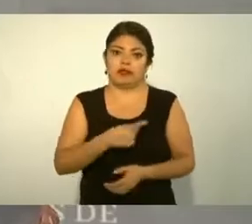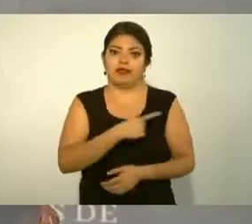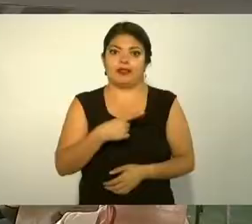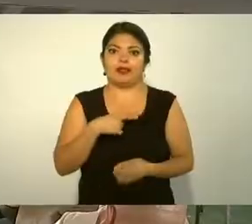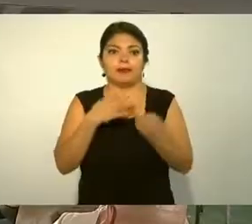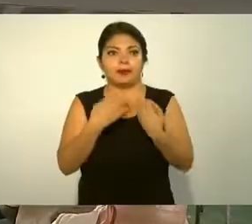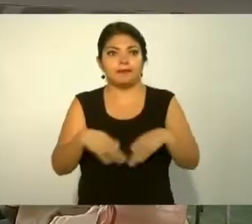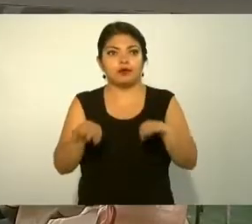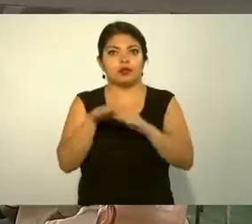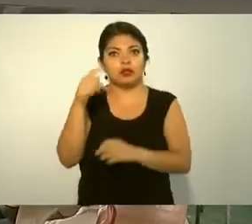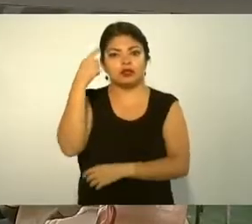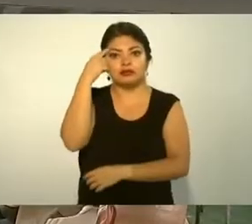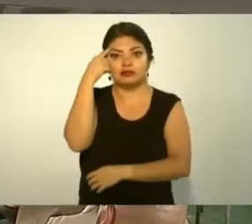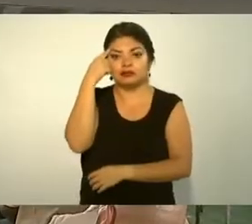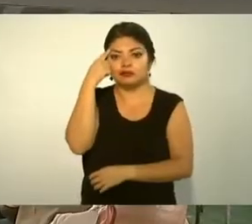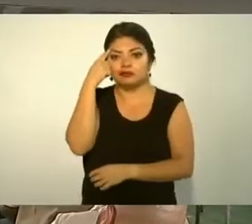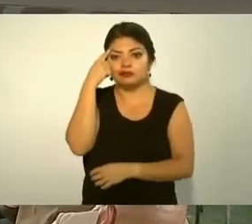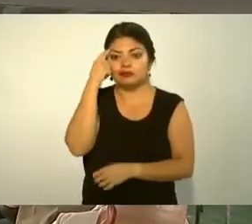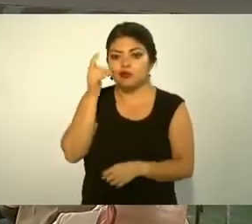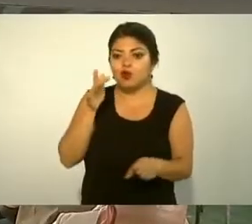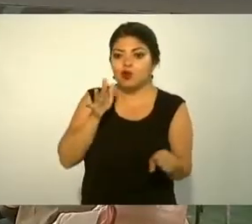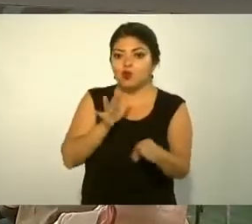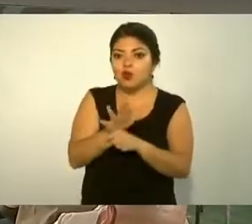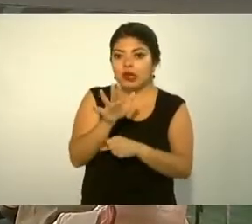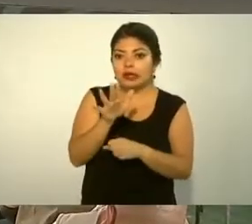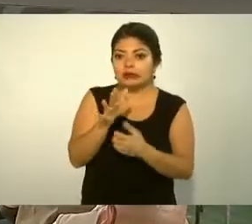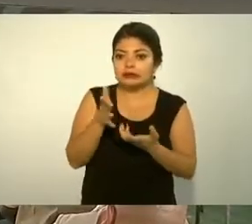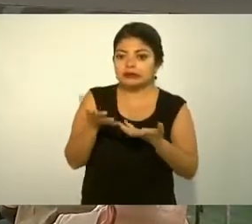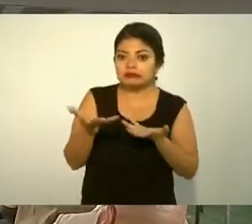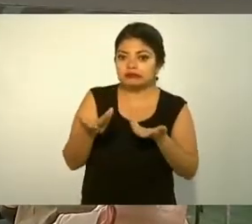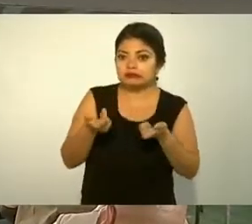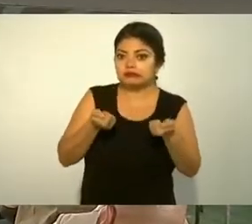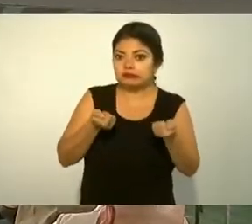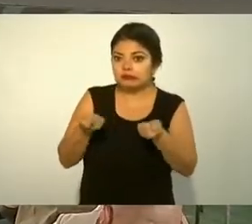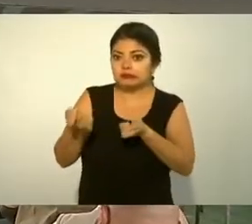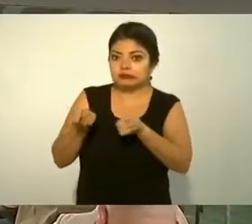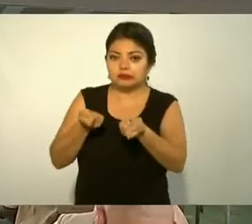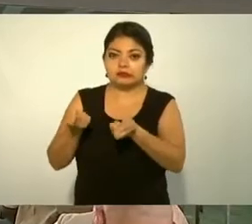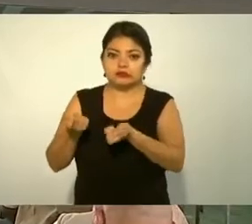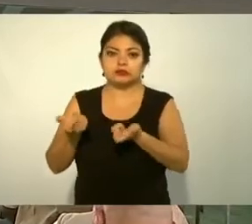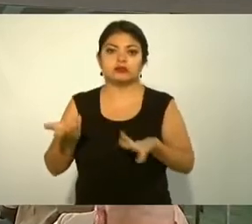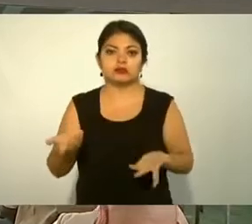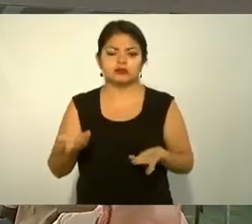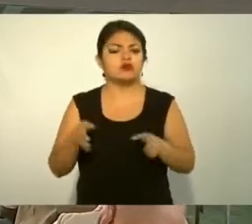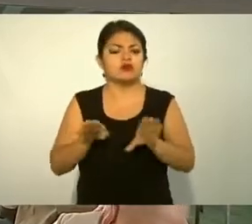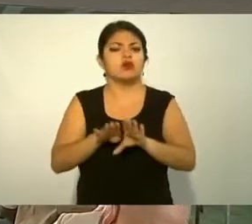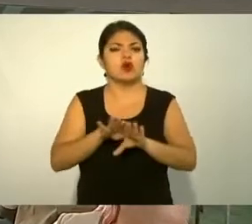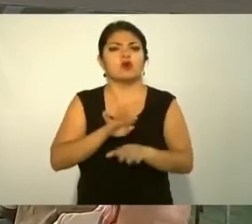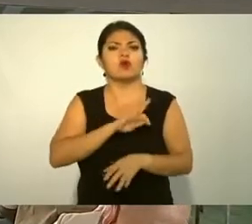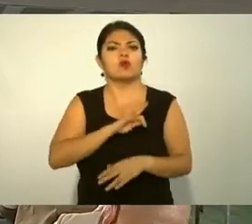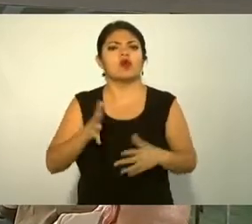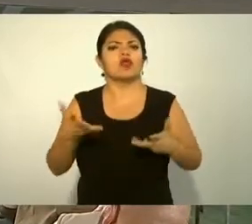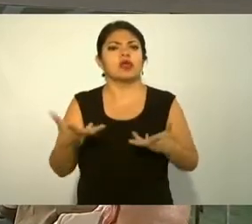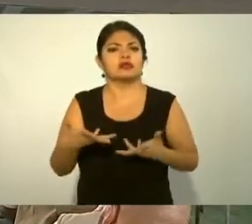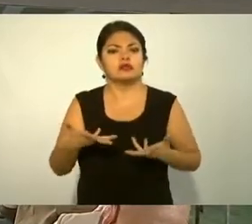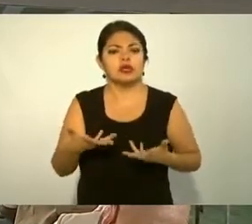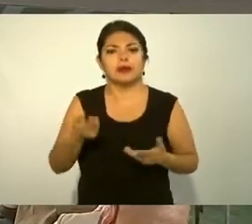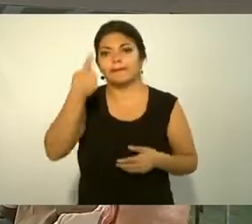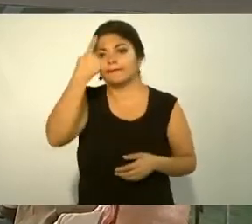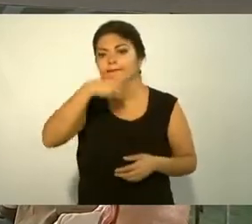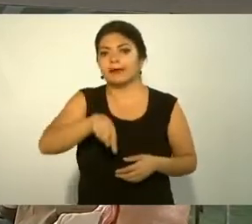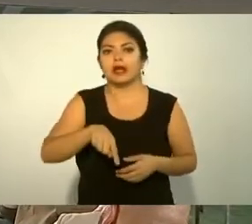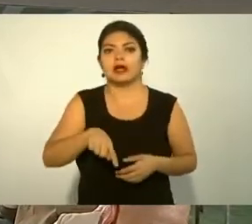eh cómo le hacemos para